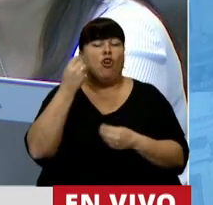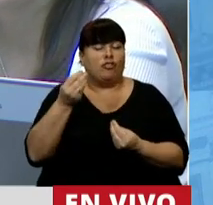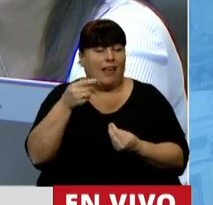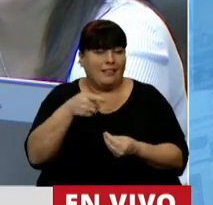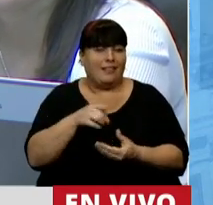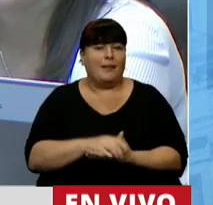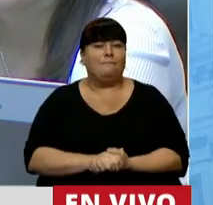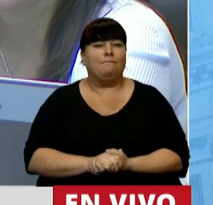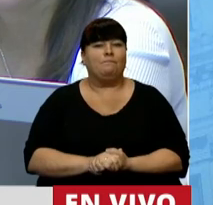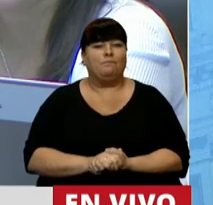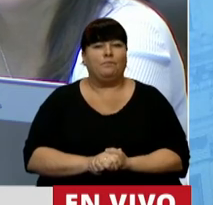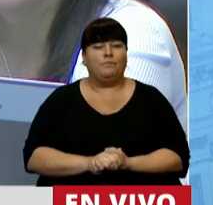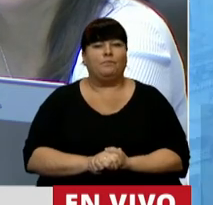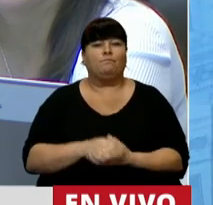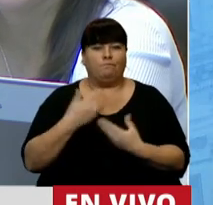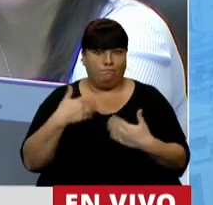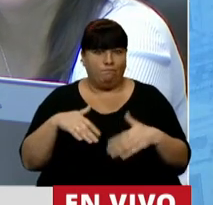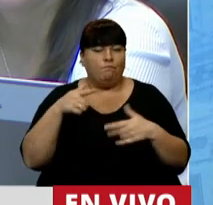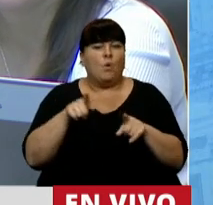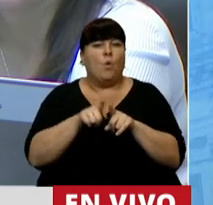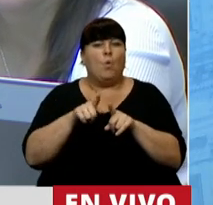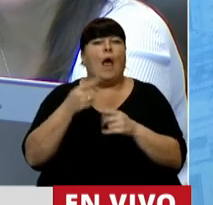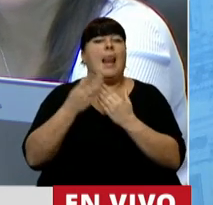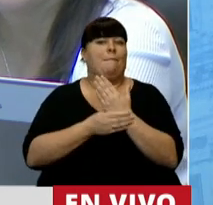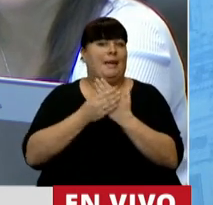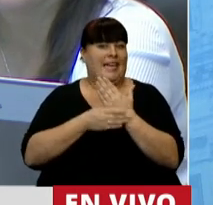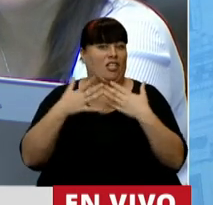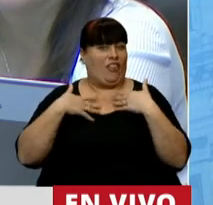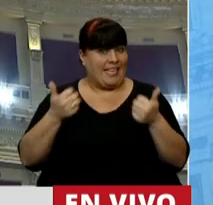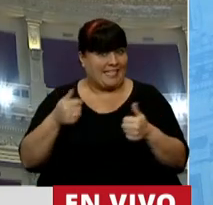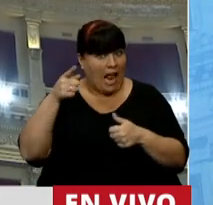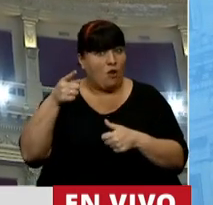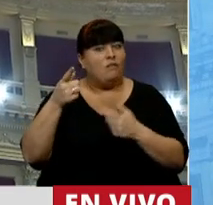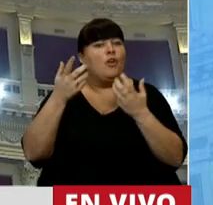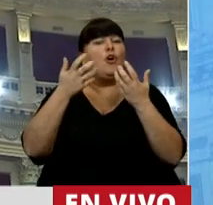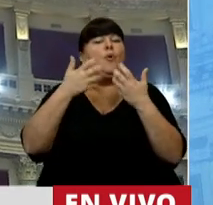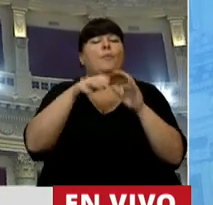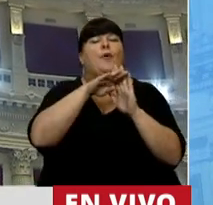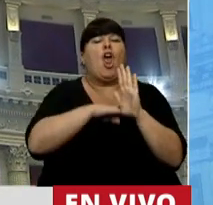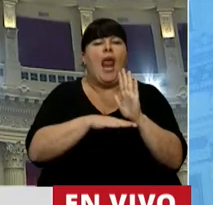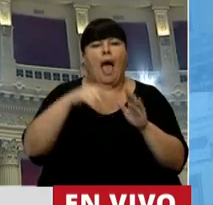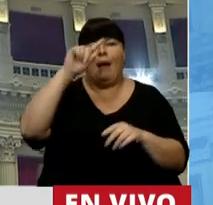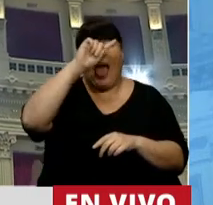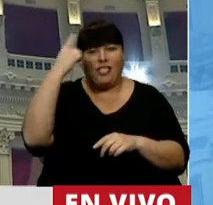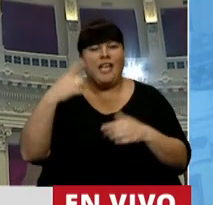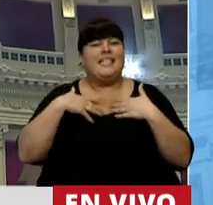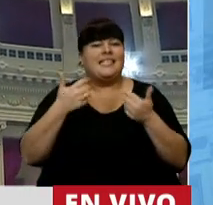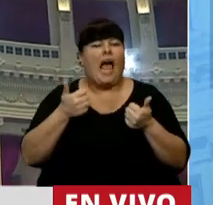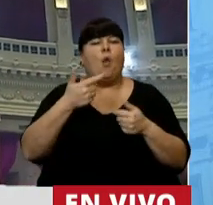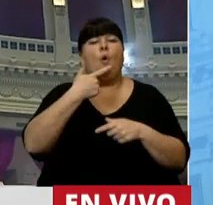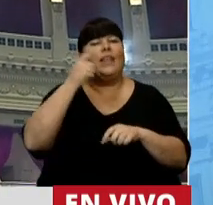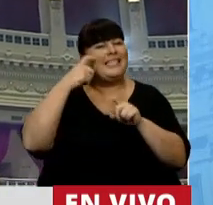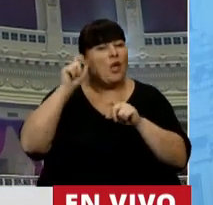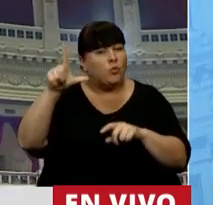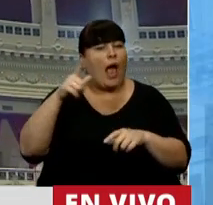cual es un gran hacedor nuestro Ministro de Salud, que es el Programa Nacional de Salud Sexual y